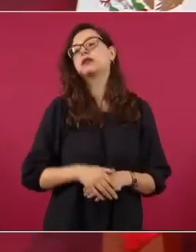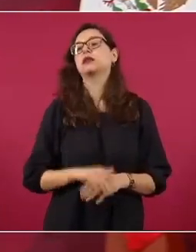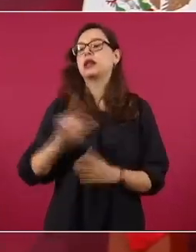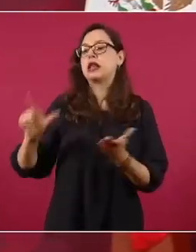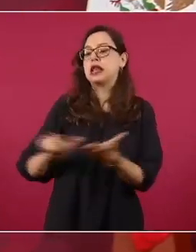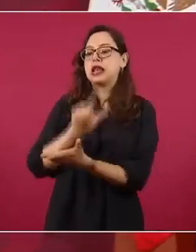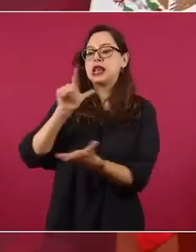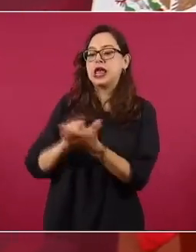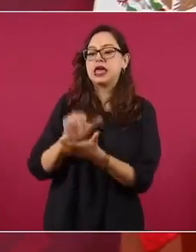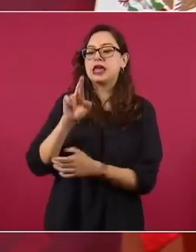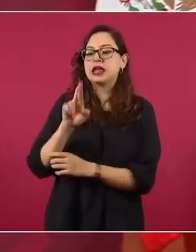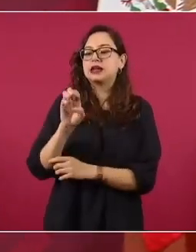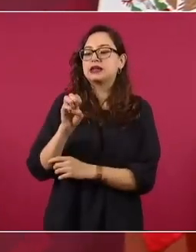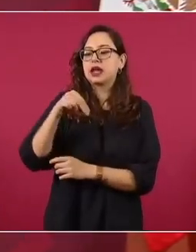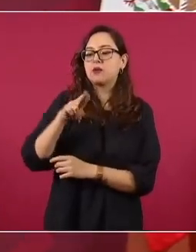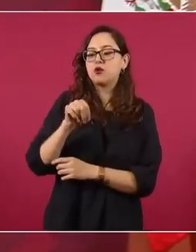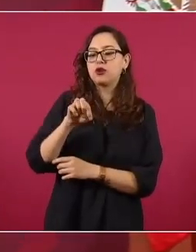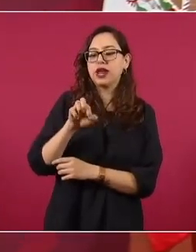remuneración?